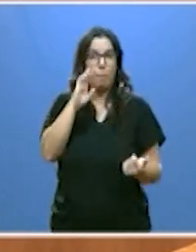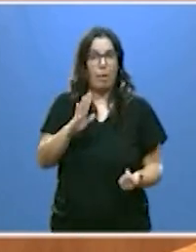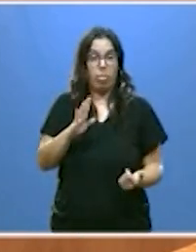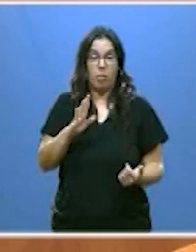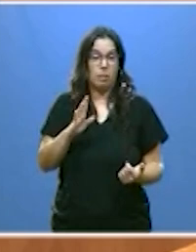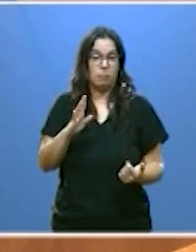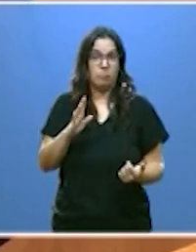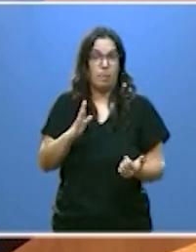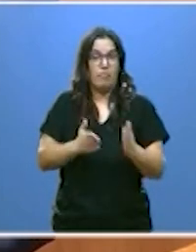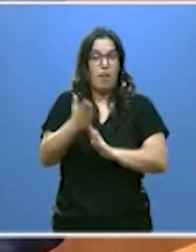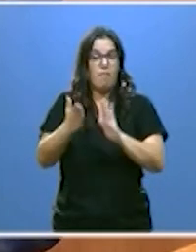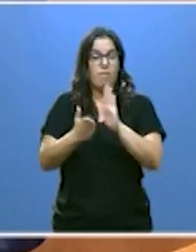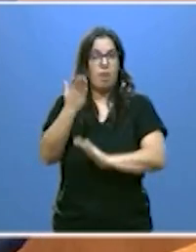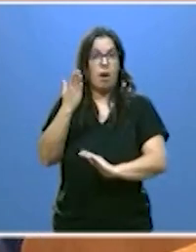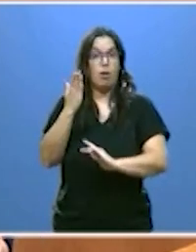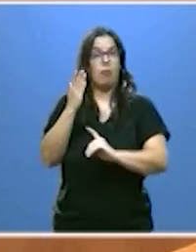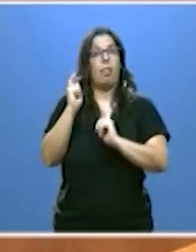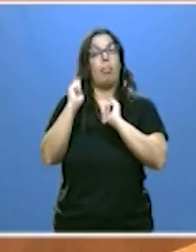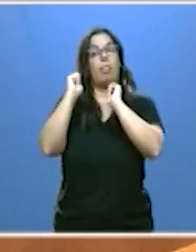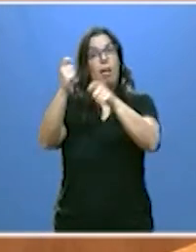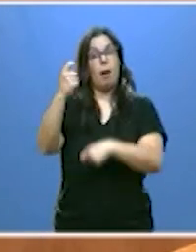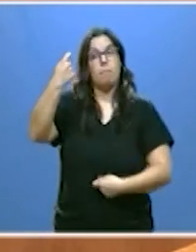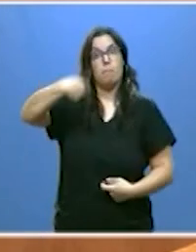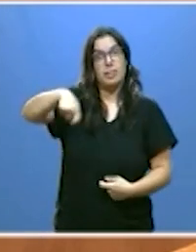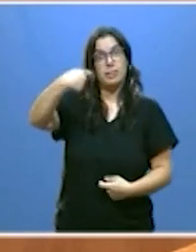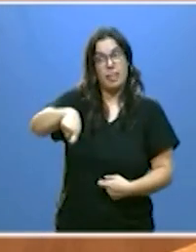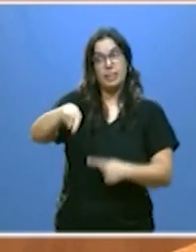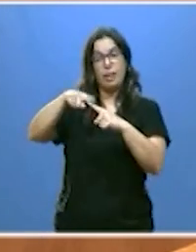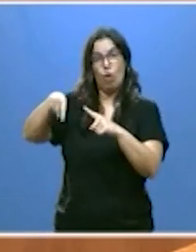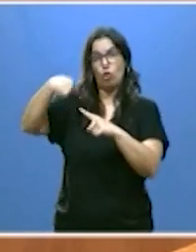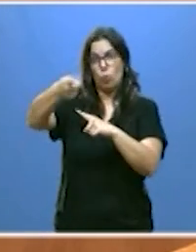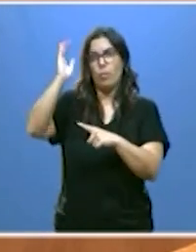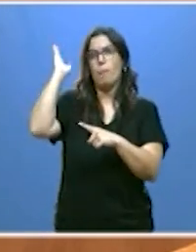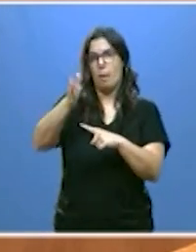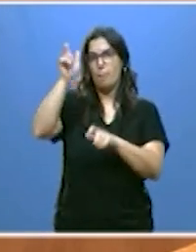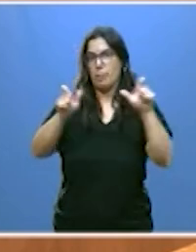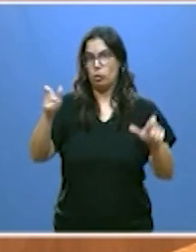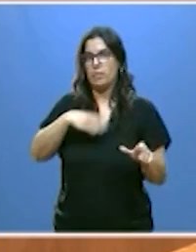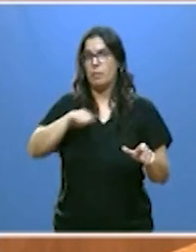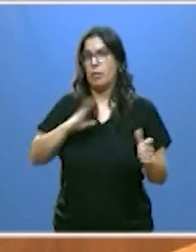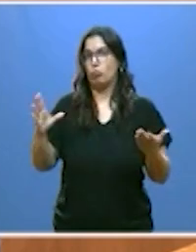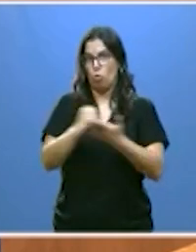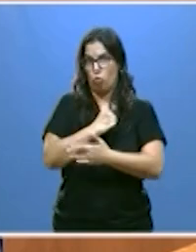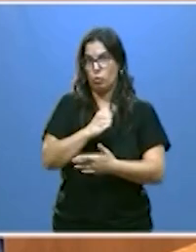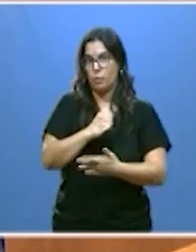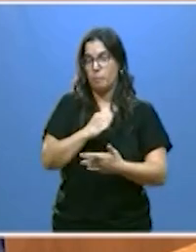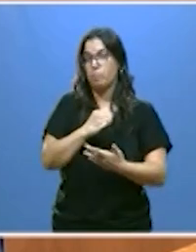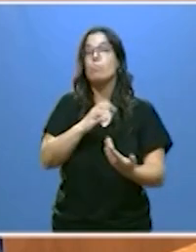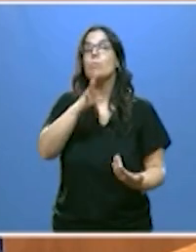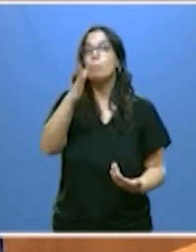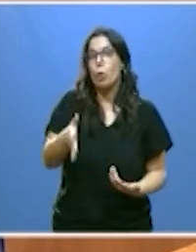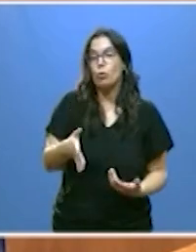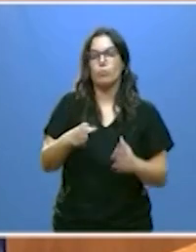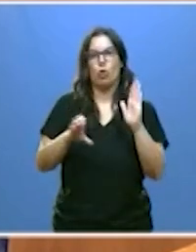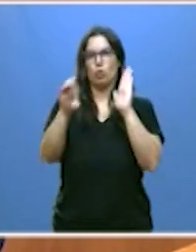siguiente investidura nos va a costar muy cara a todos los españoles, en términos de integridad